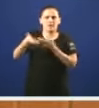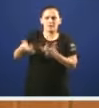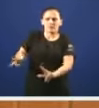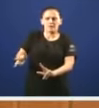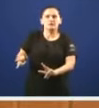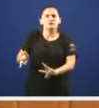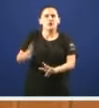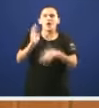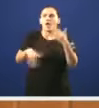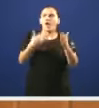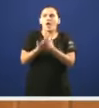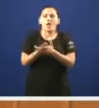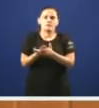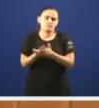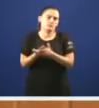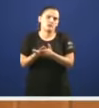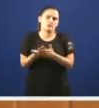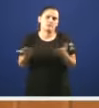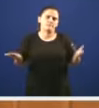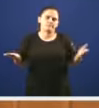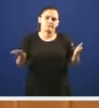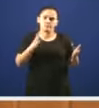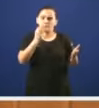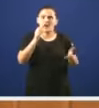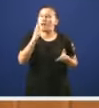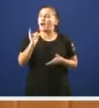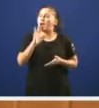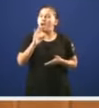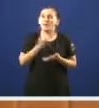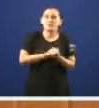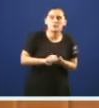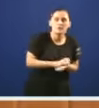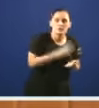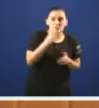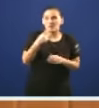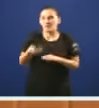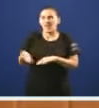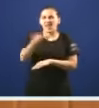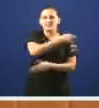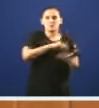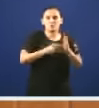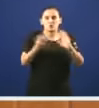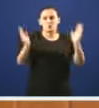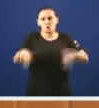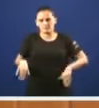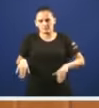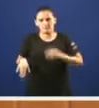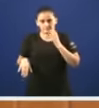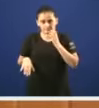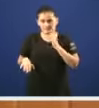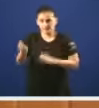licencias hasta que tivesen pois ese borrador porque o anteproxecto parece ser que xa non está como o